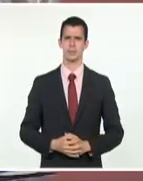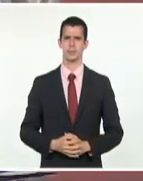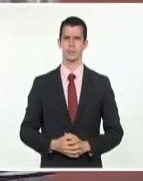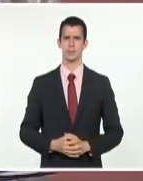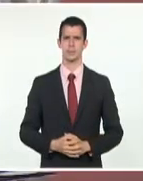Televisión Cubana.